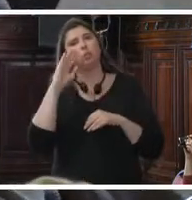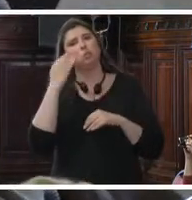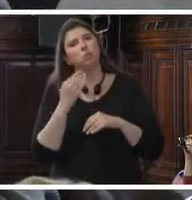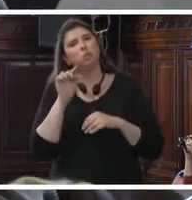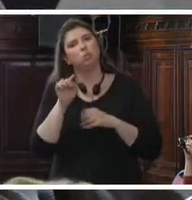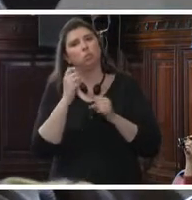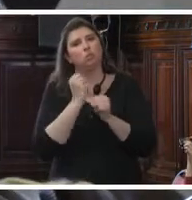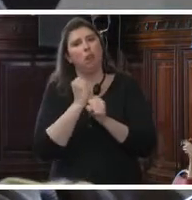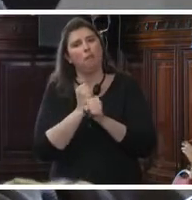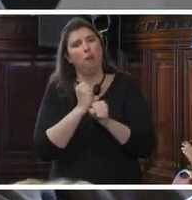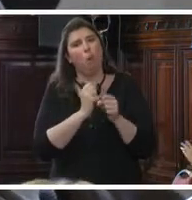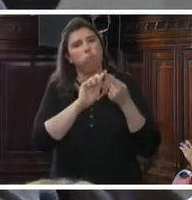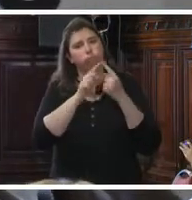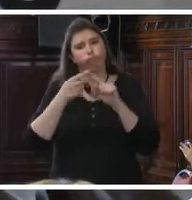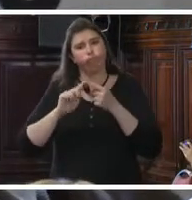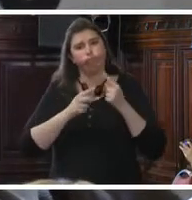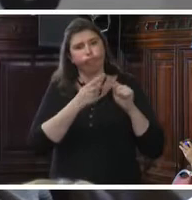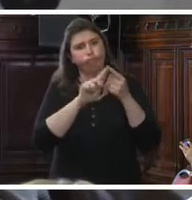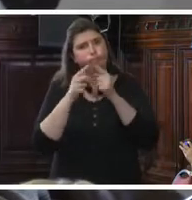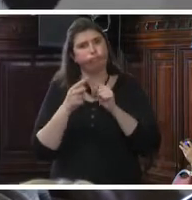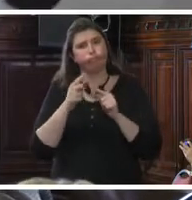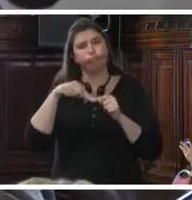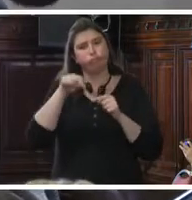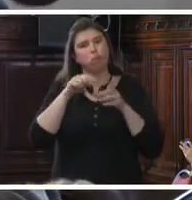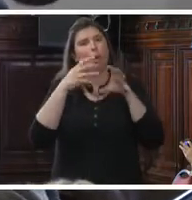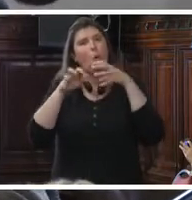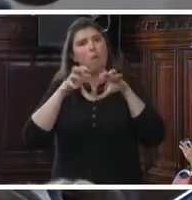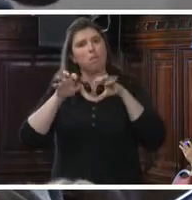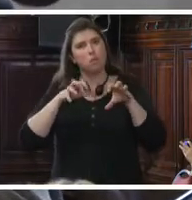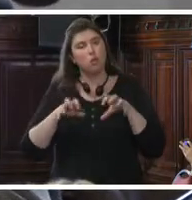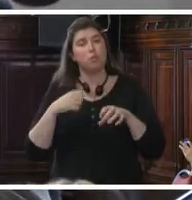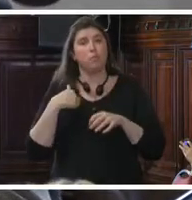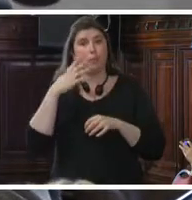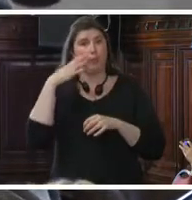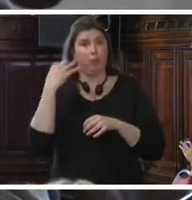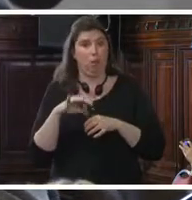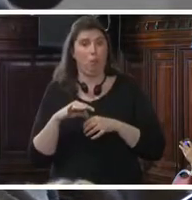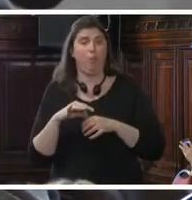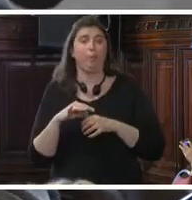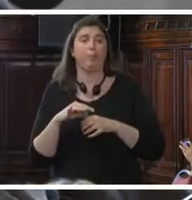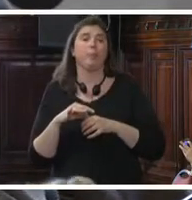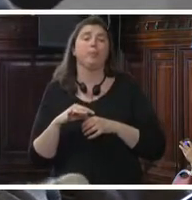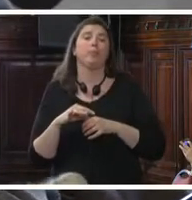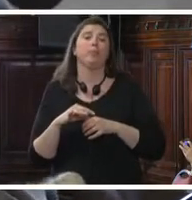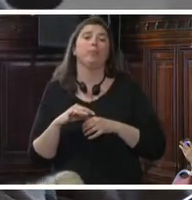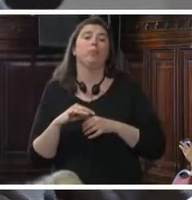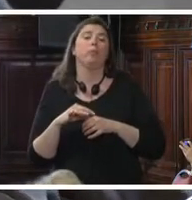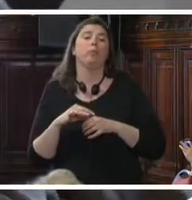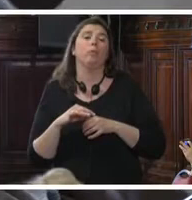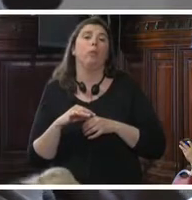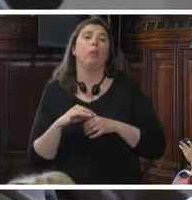consensuado de estas organizaciones que creo que tenemos que